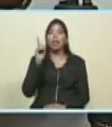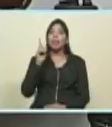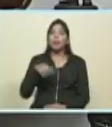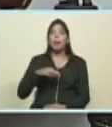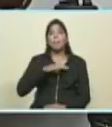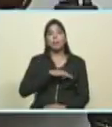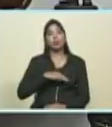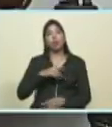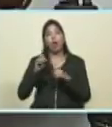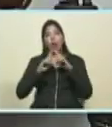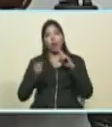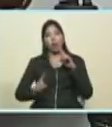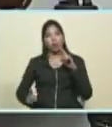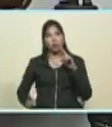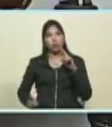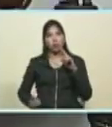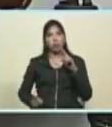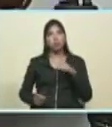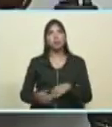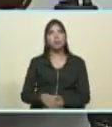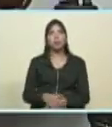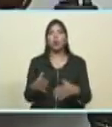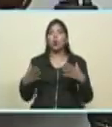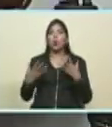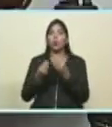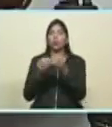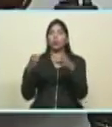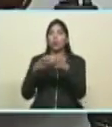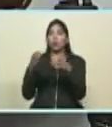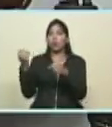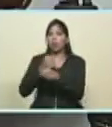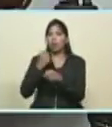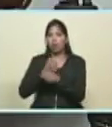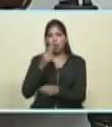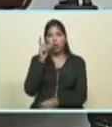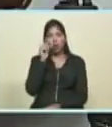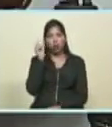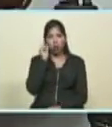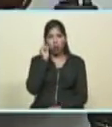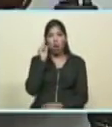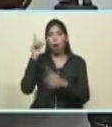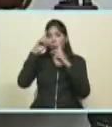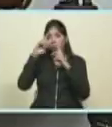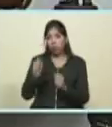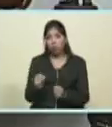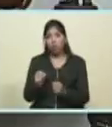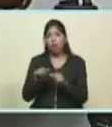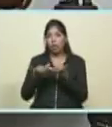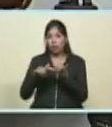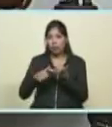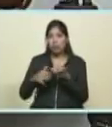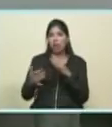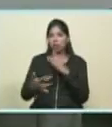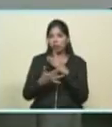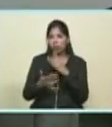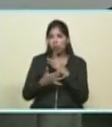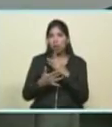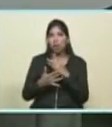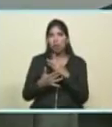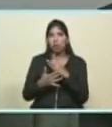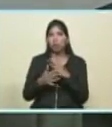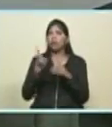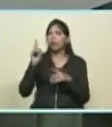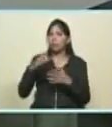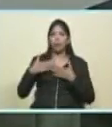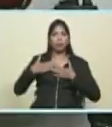y todos los compañeros del equipo de Corpoelet trabajadores y trabajadoras profesionales ingenieros técnicos de Corpoelet al